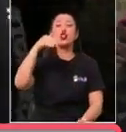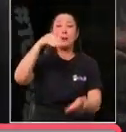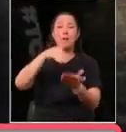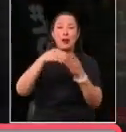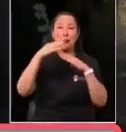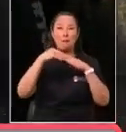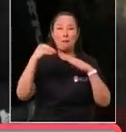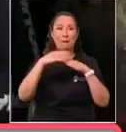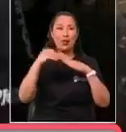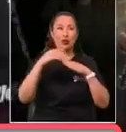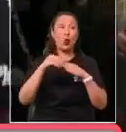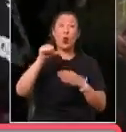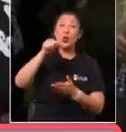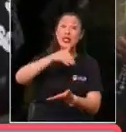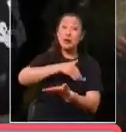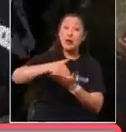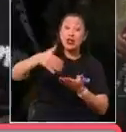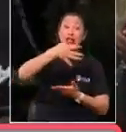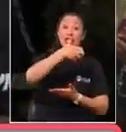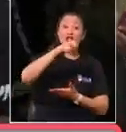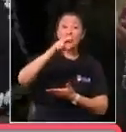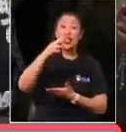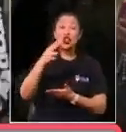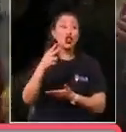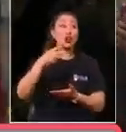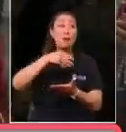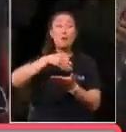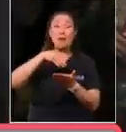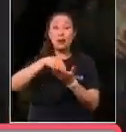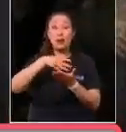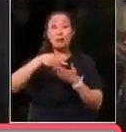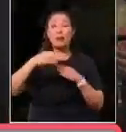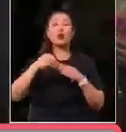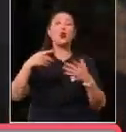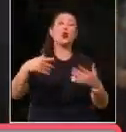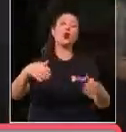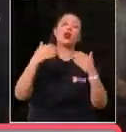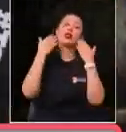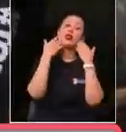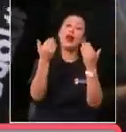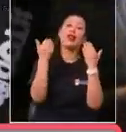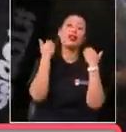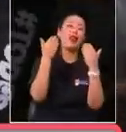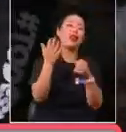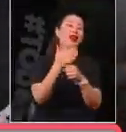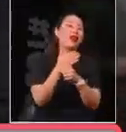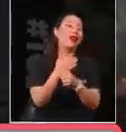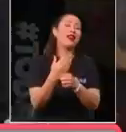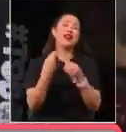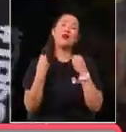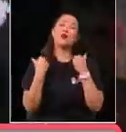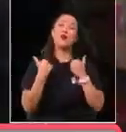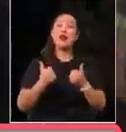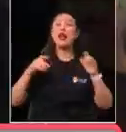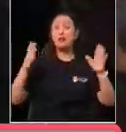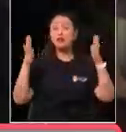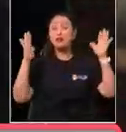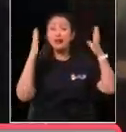.582.000 pesos. Así es la generosidad de Arica. Muchísimas gracias, Carla, también, Raúl.